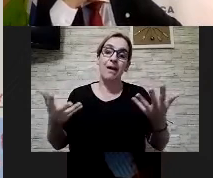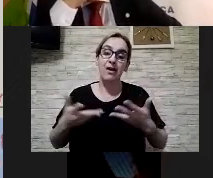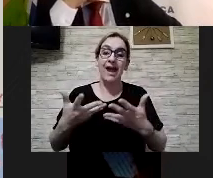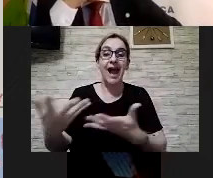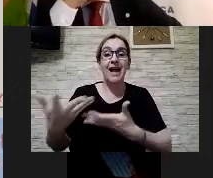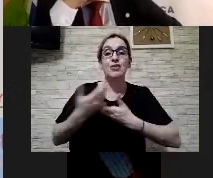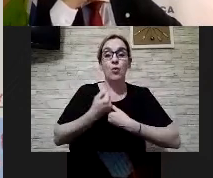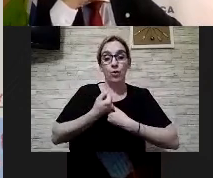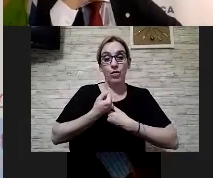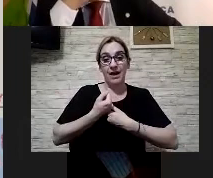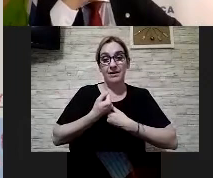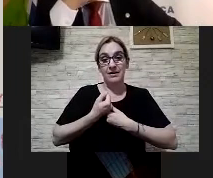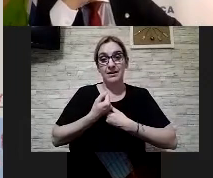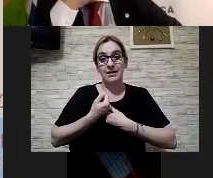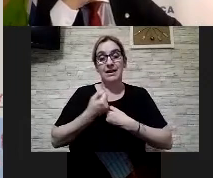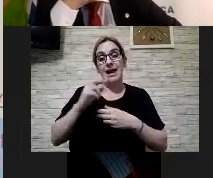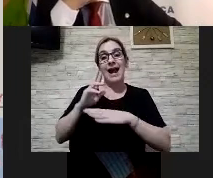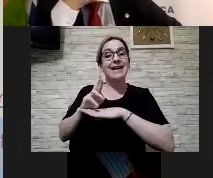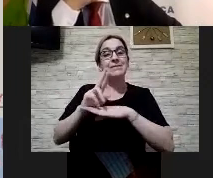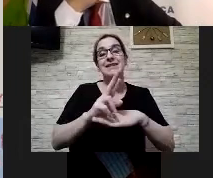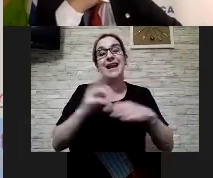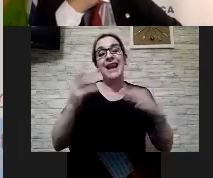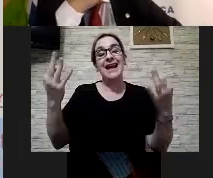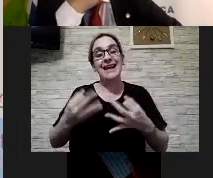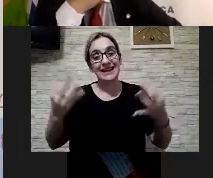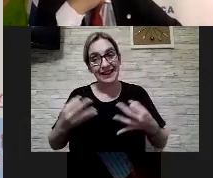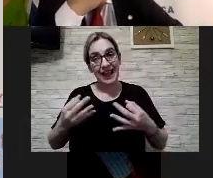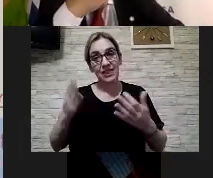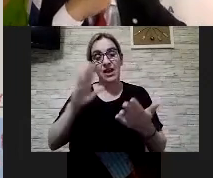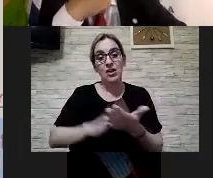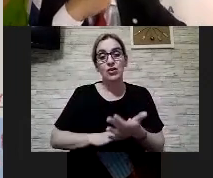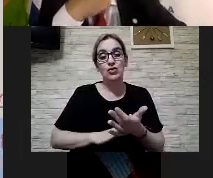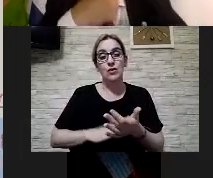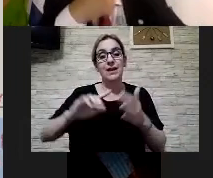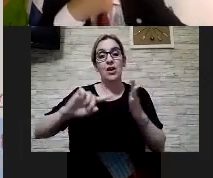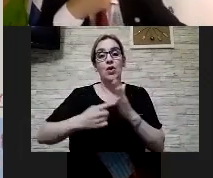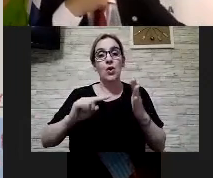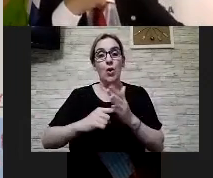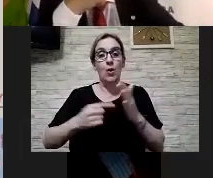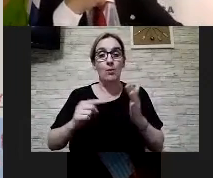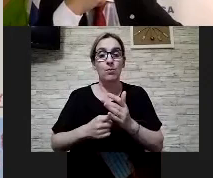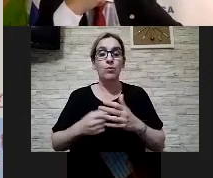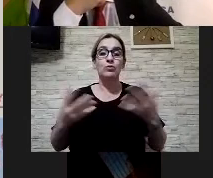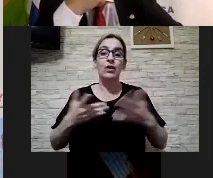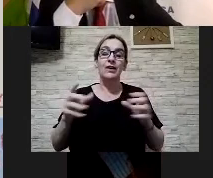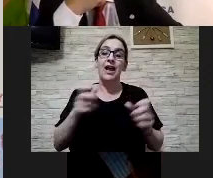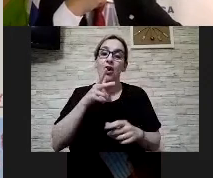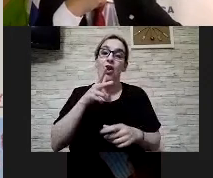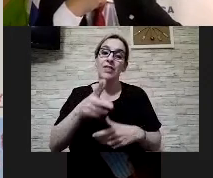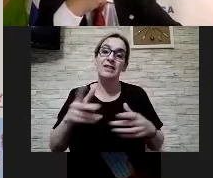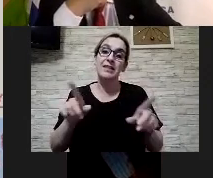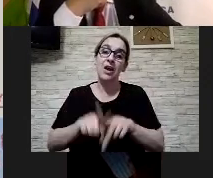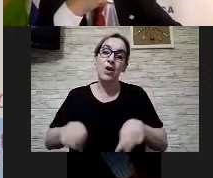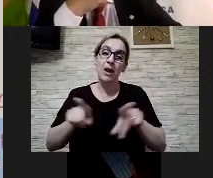a representar la realidad tiene que ver con los puntos que en una de las diapositivas anteriores veíamos como lo que es el